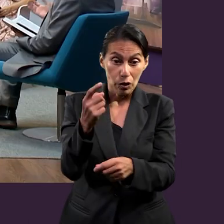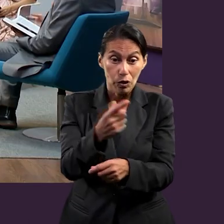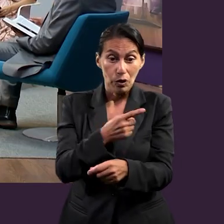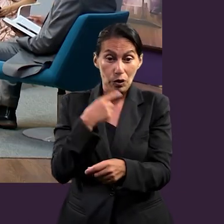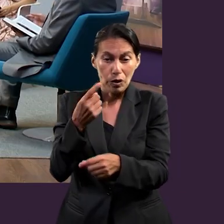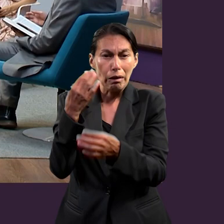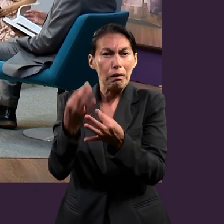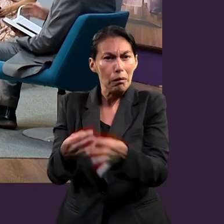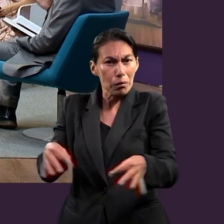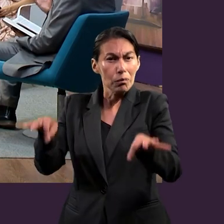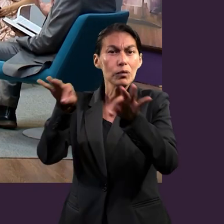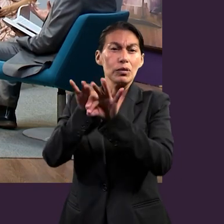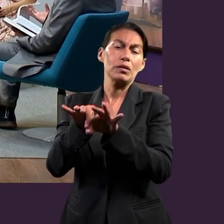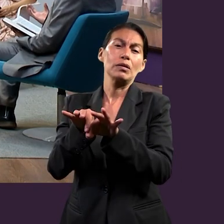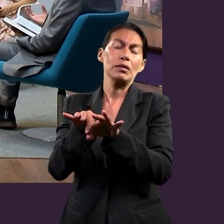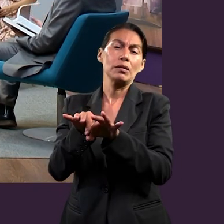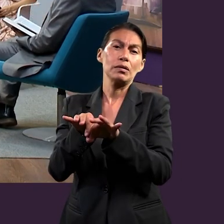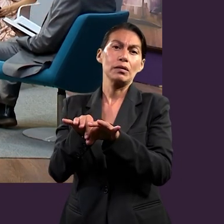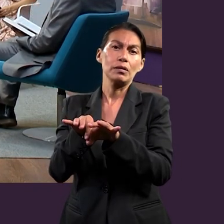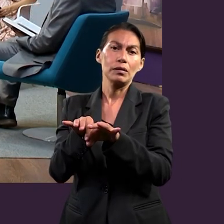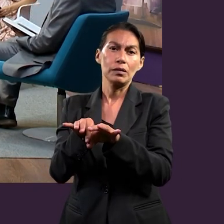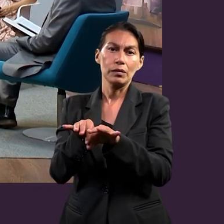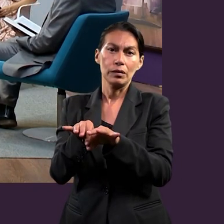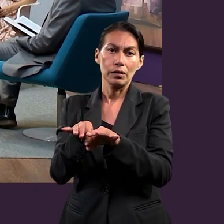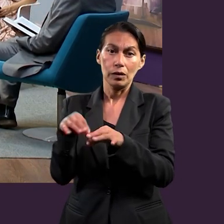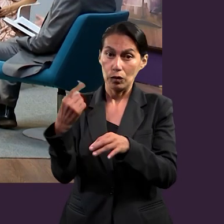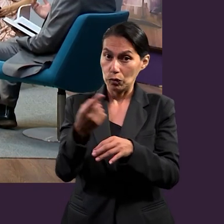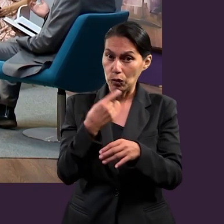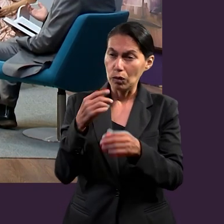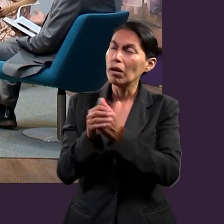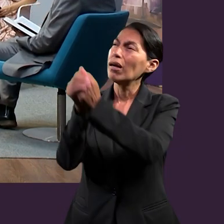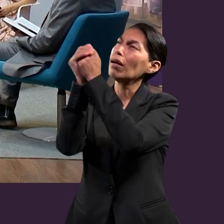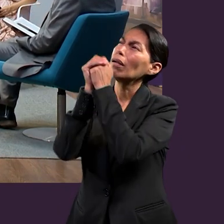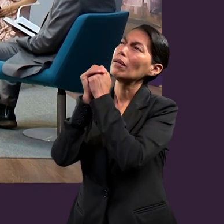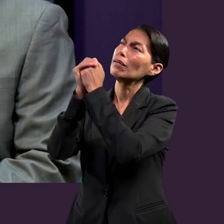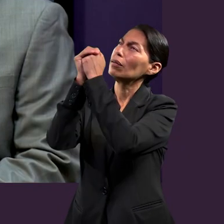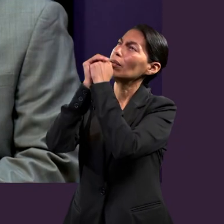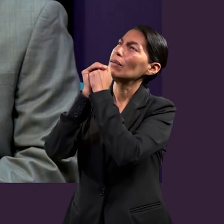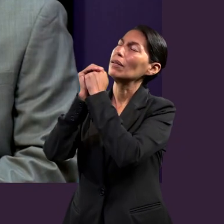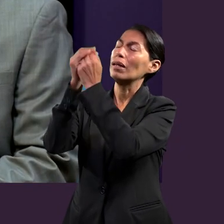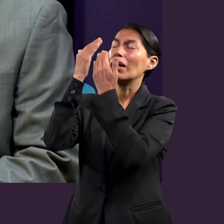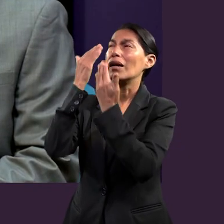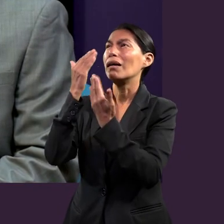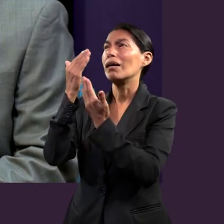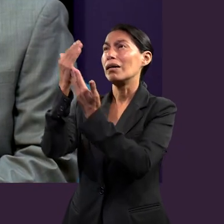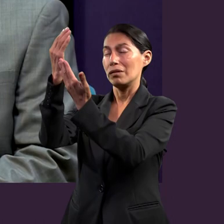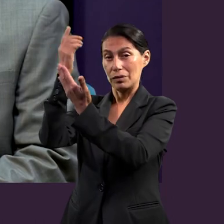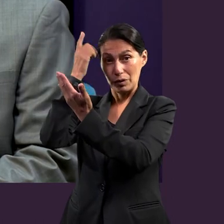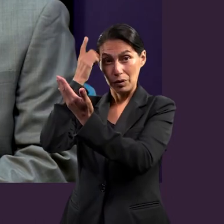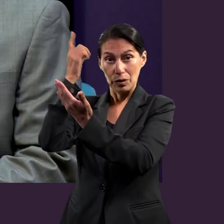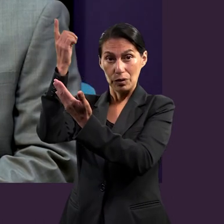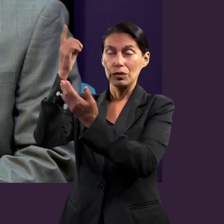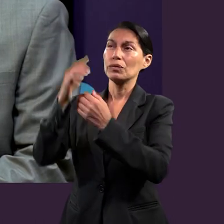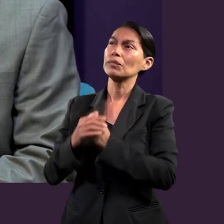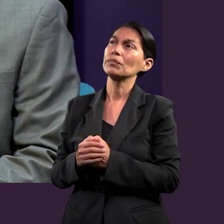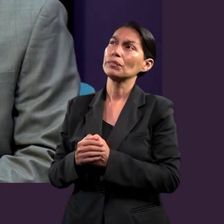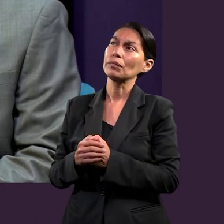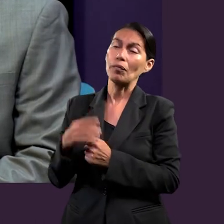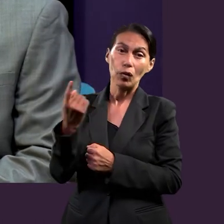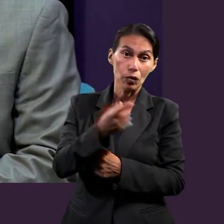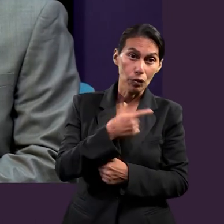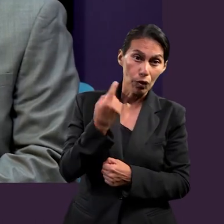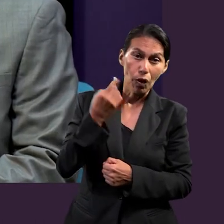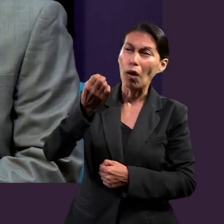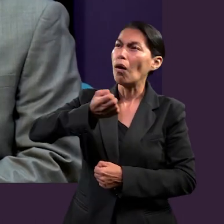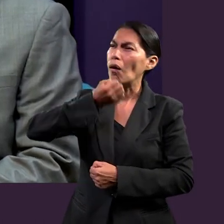valga la redundancia, más importancia en el hecho de adorar. No, no solo entendamos adorar como